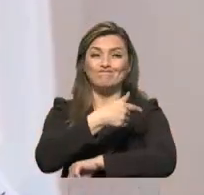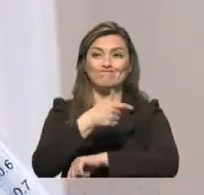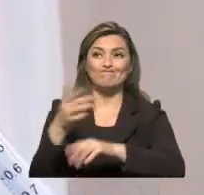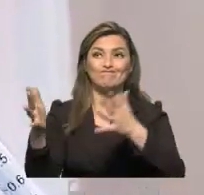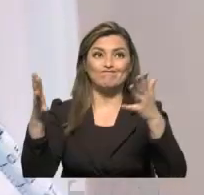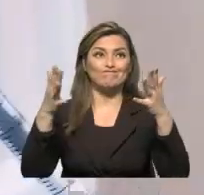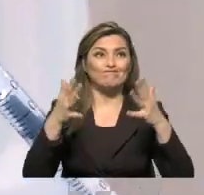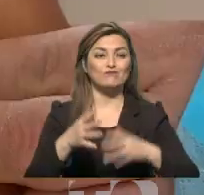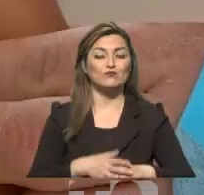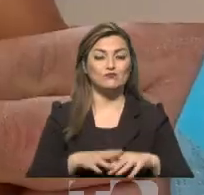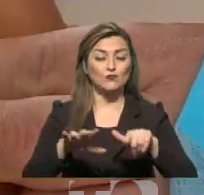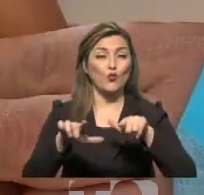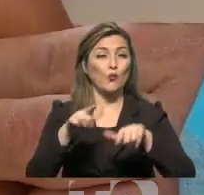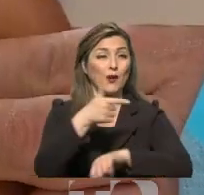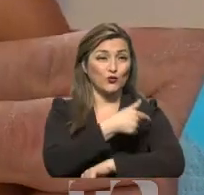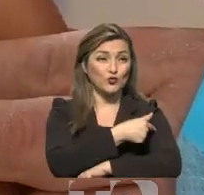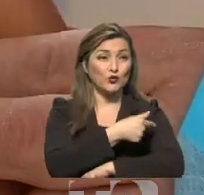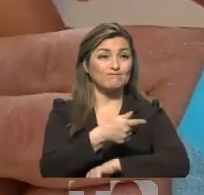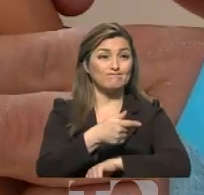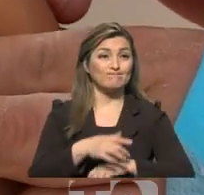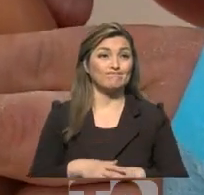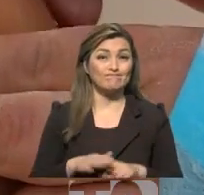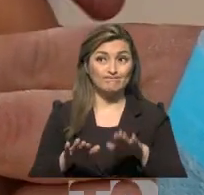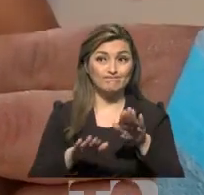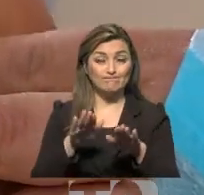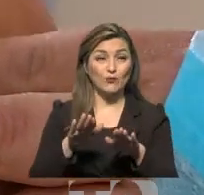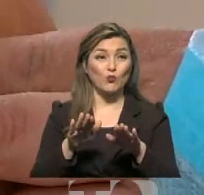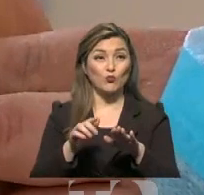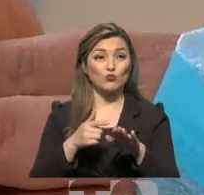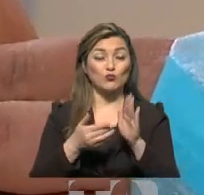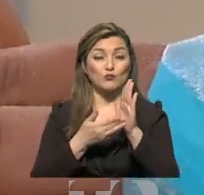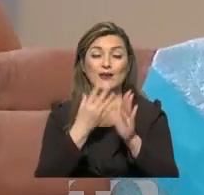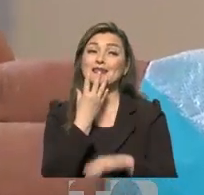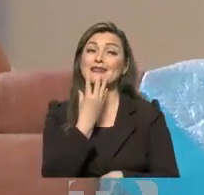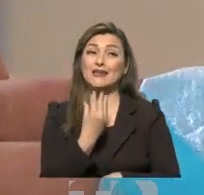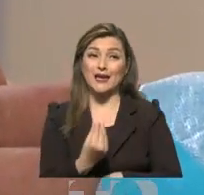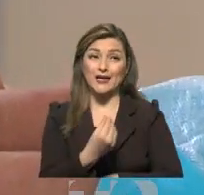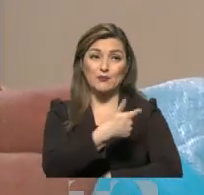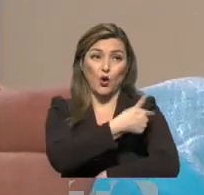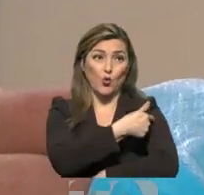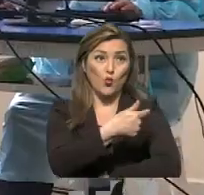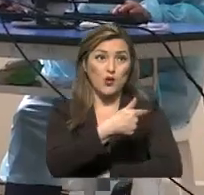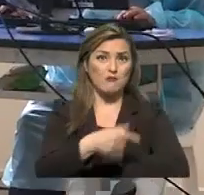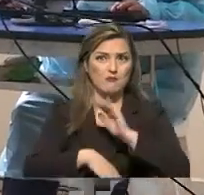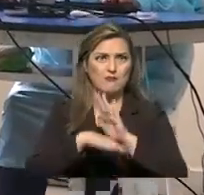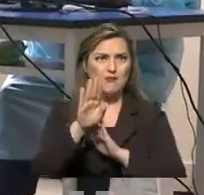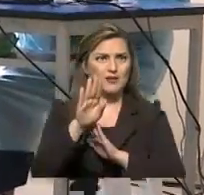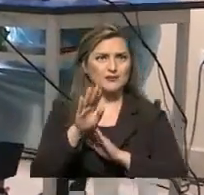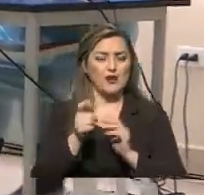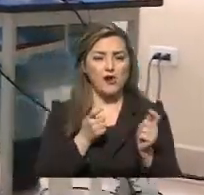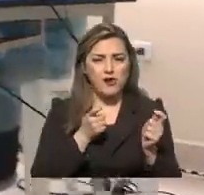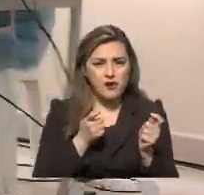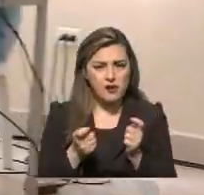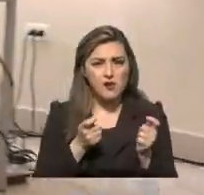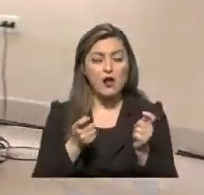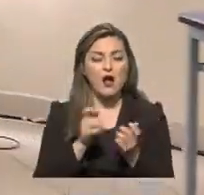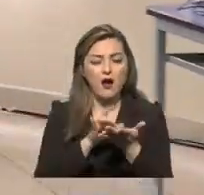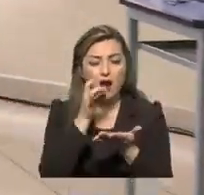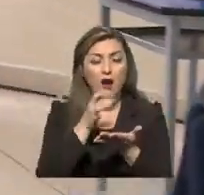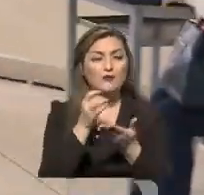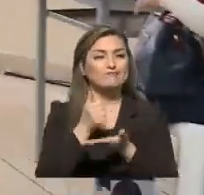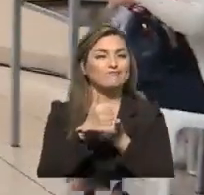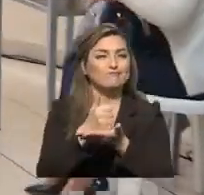escasa y en lugares donde la vacunación es aparentemente prometedora, como Israel, tienen que haber medidas de mitigación que vayan de la mano.